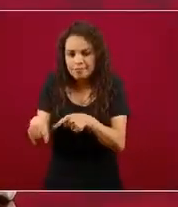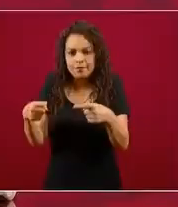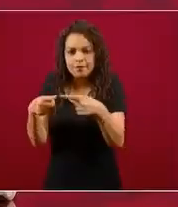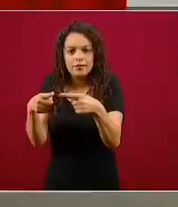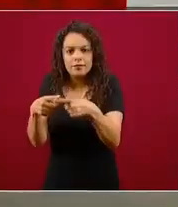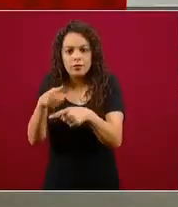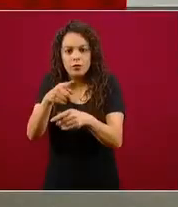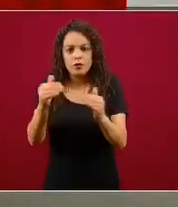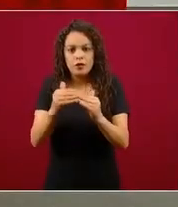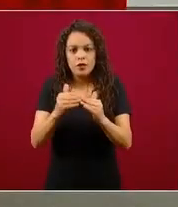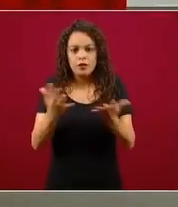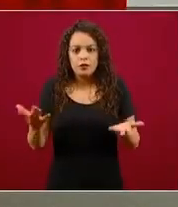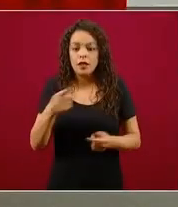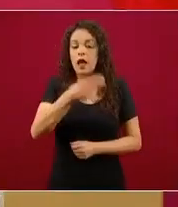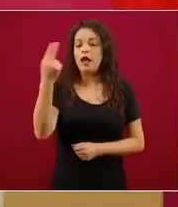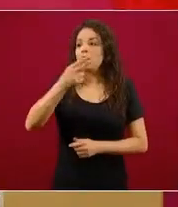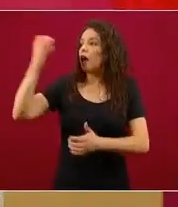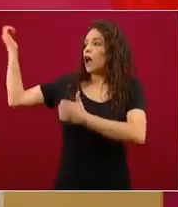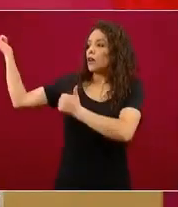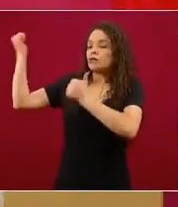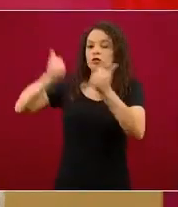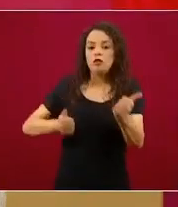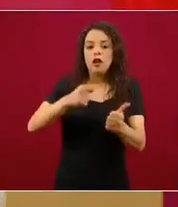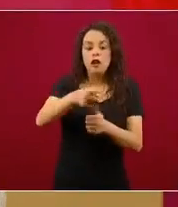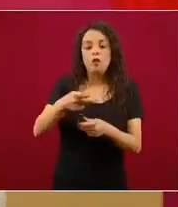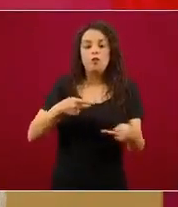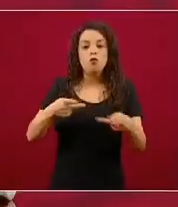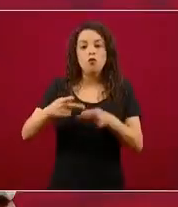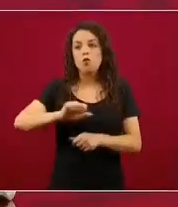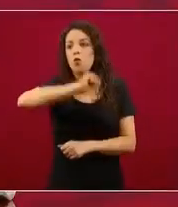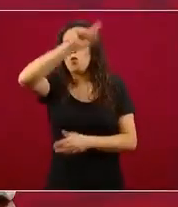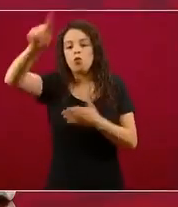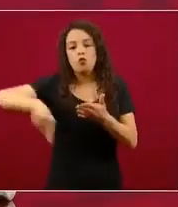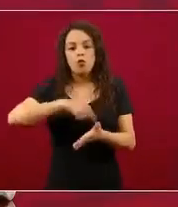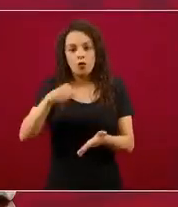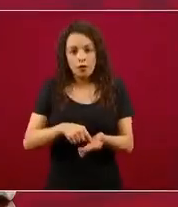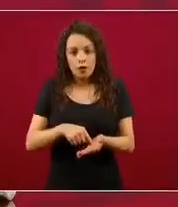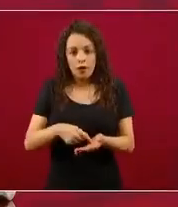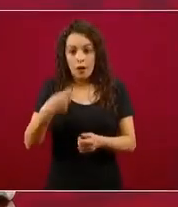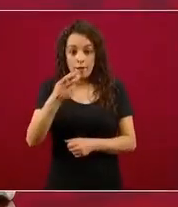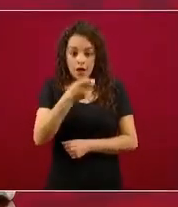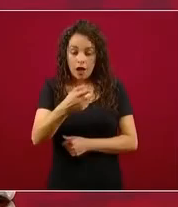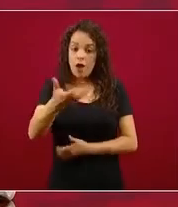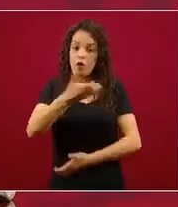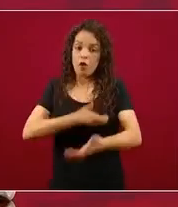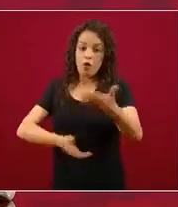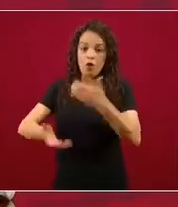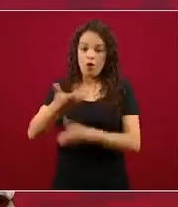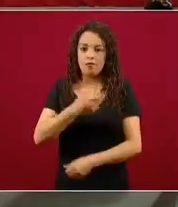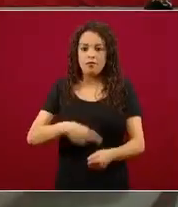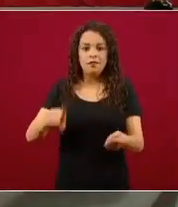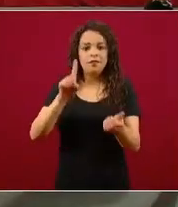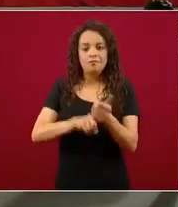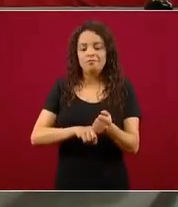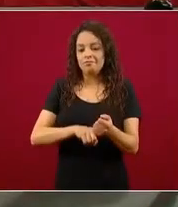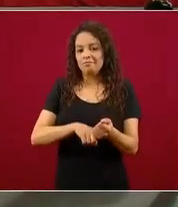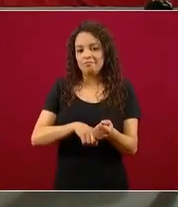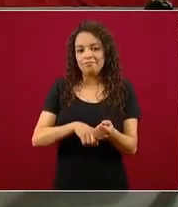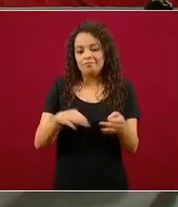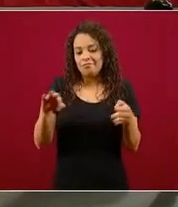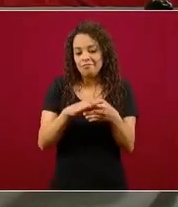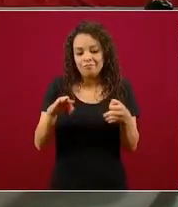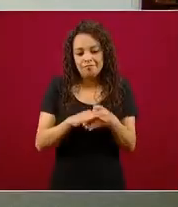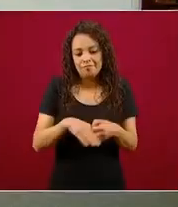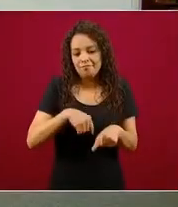que traer sus productos de otra parte más remota, pero generalmente es un comercio muy local. Por poner muchísimos ejemplos, esa